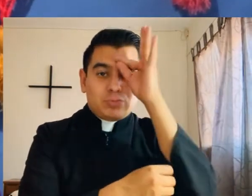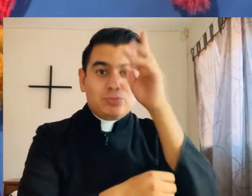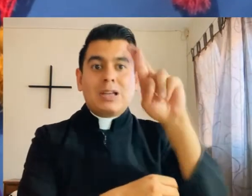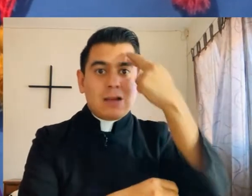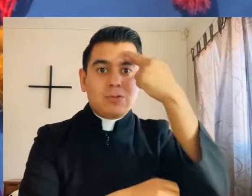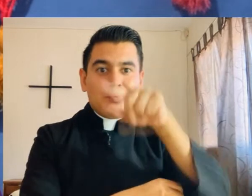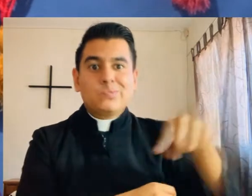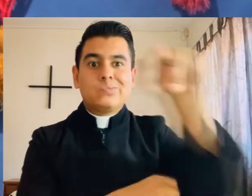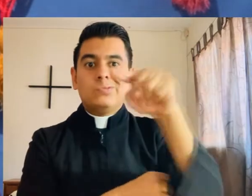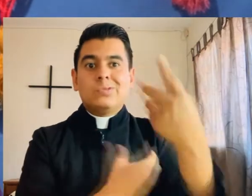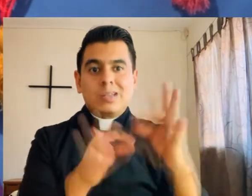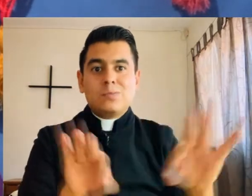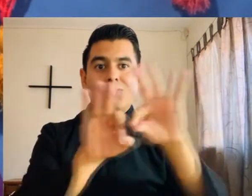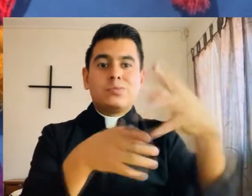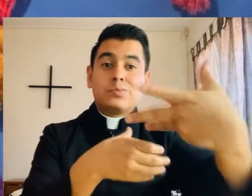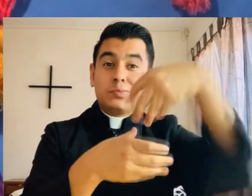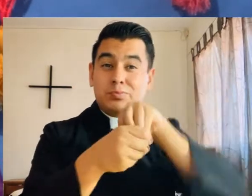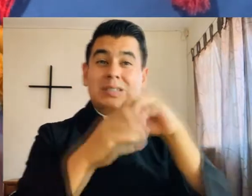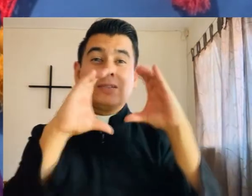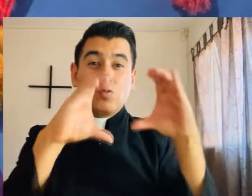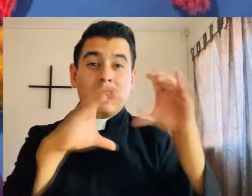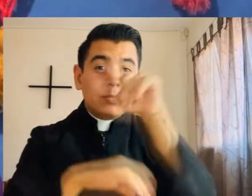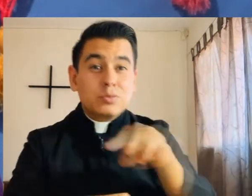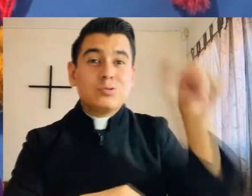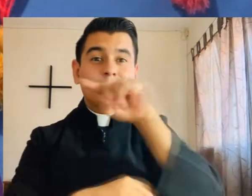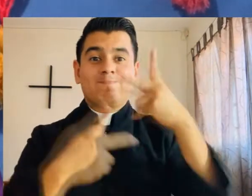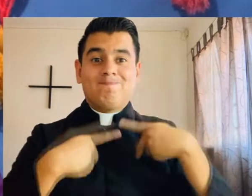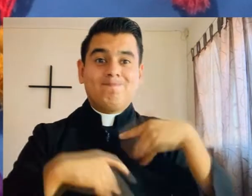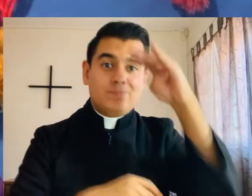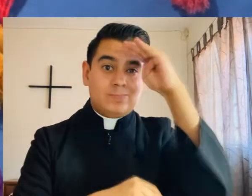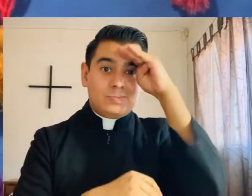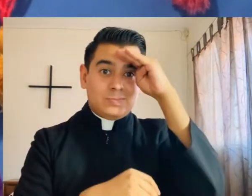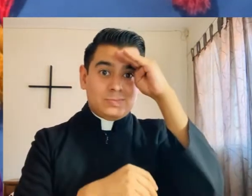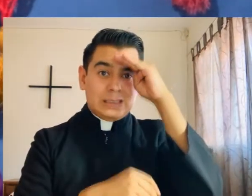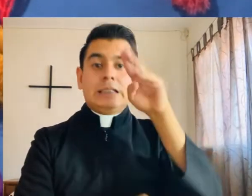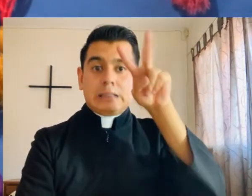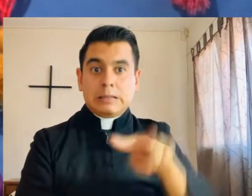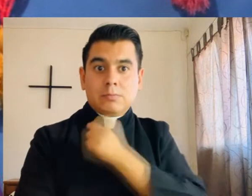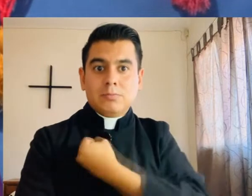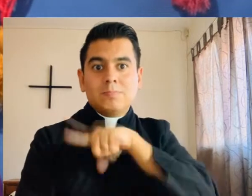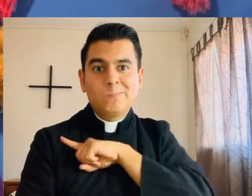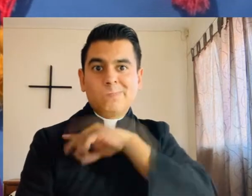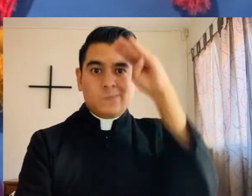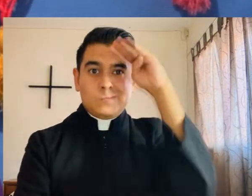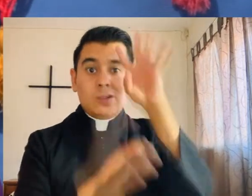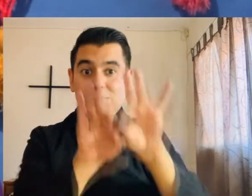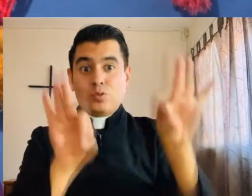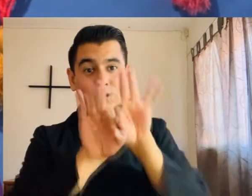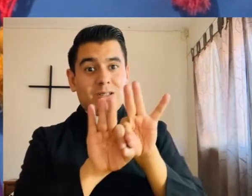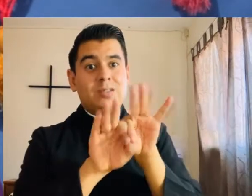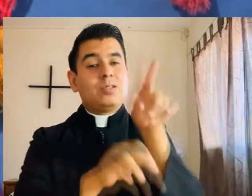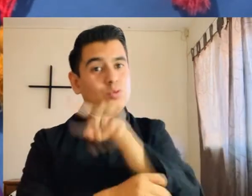el ánimo de inclusión, hoy recordamos que sin distinción alguna, cuidar de nuestra salud mental, más que un lujo,